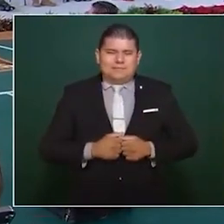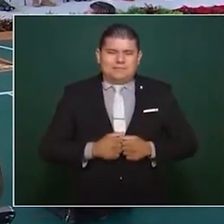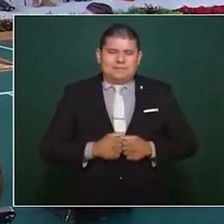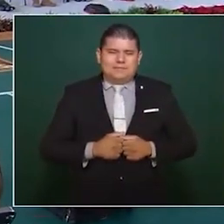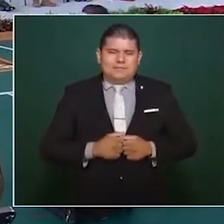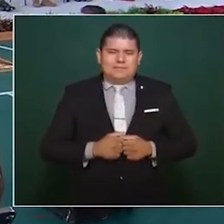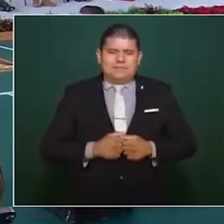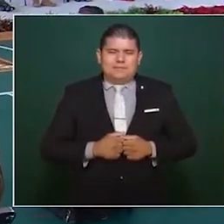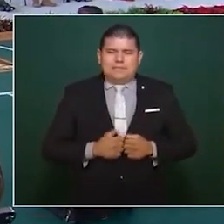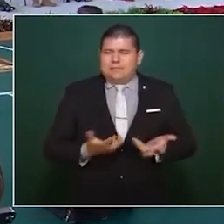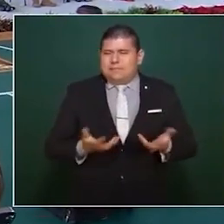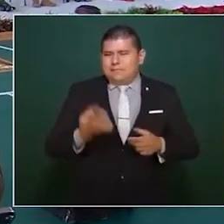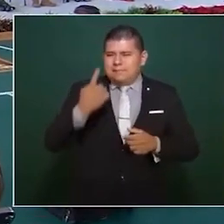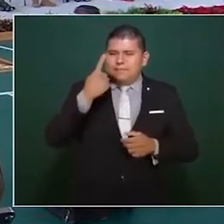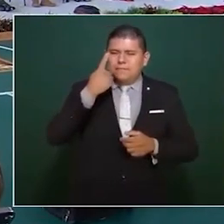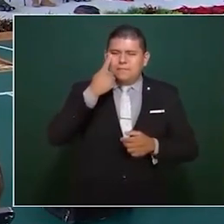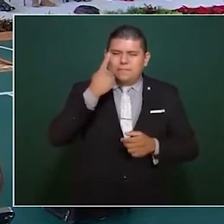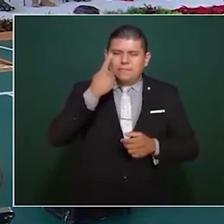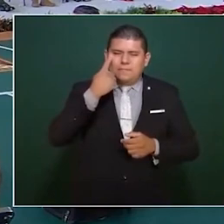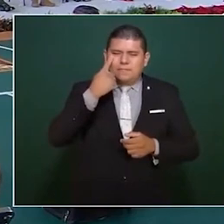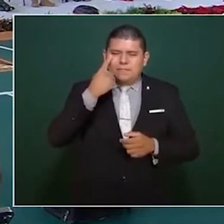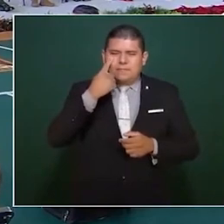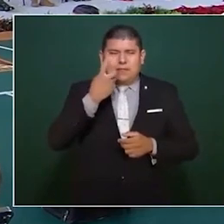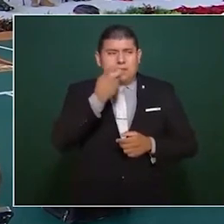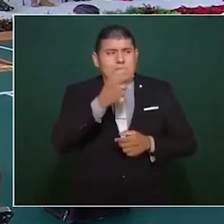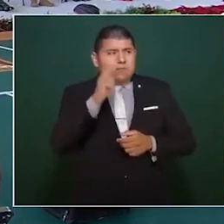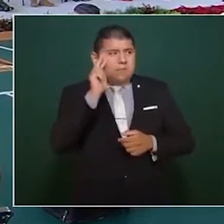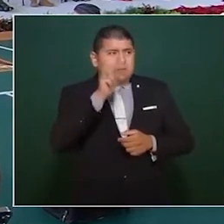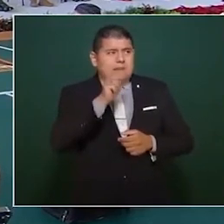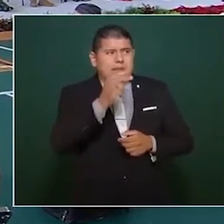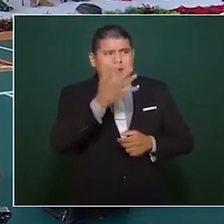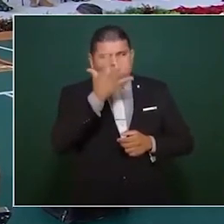Pero es una vergüenza.